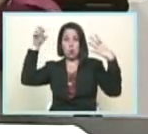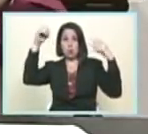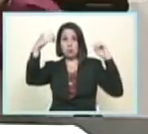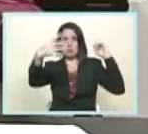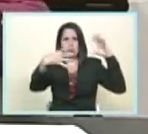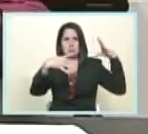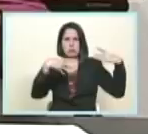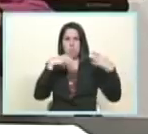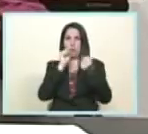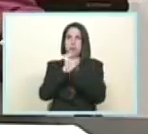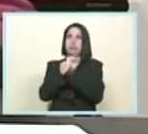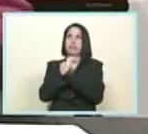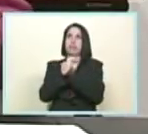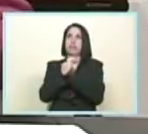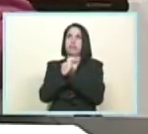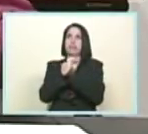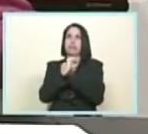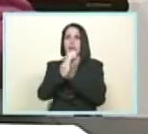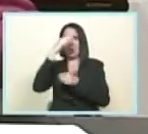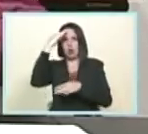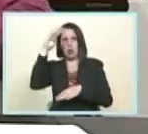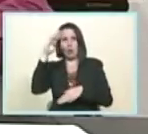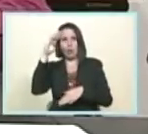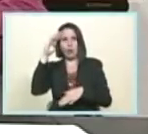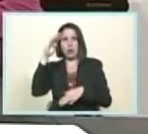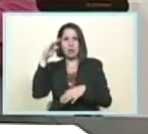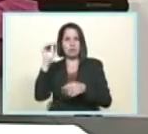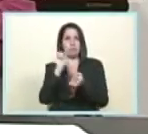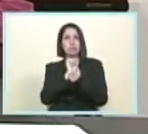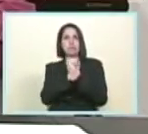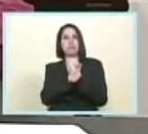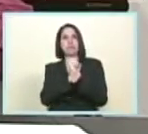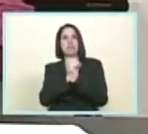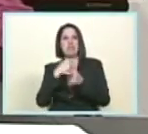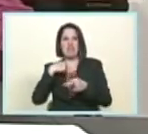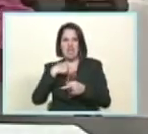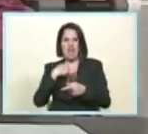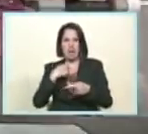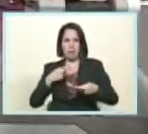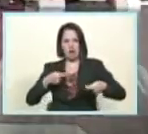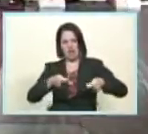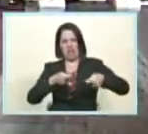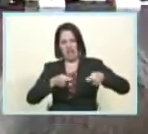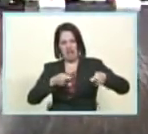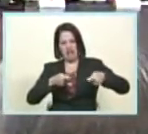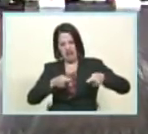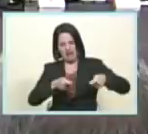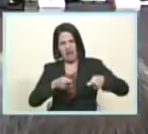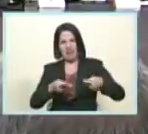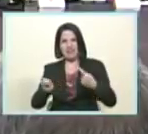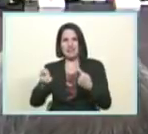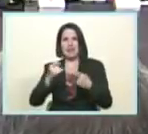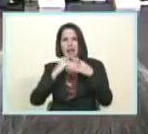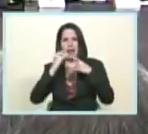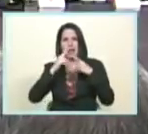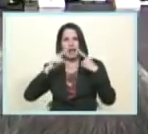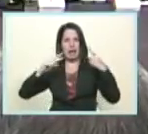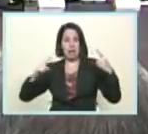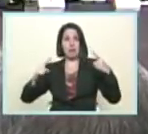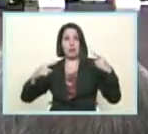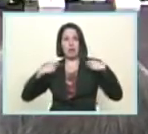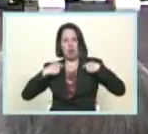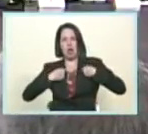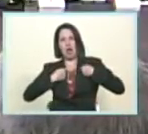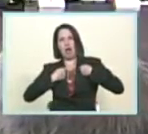el mejor antídoto contra el veneno de la mentira que es decir con sencillez y humildad la verdad de un país que enfrenta